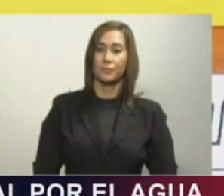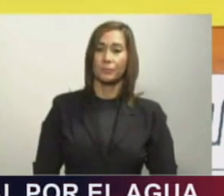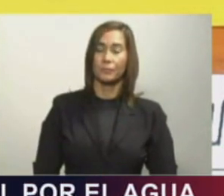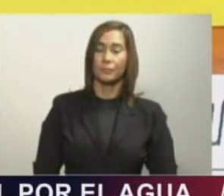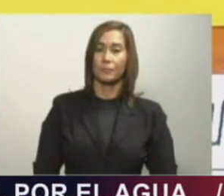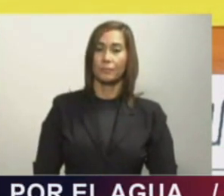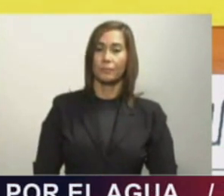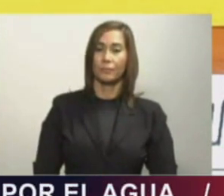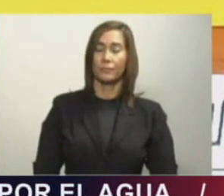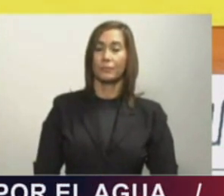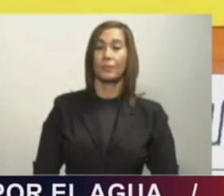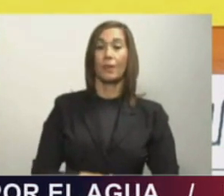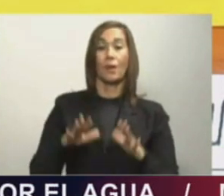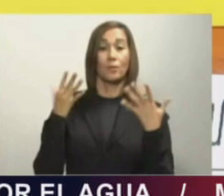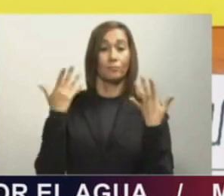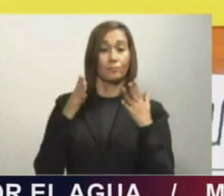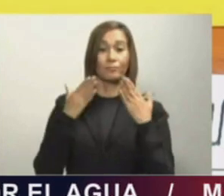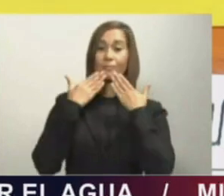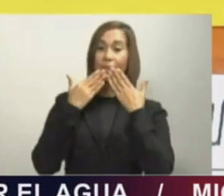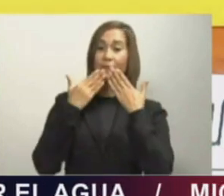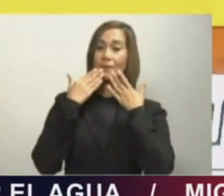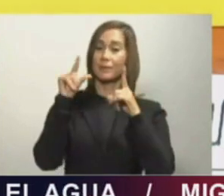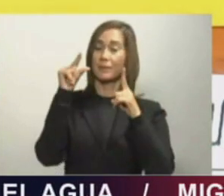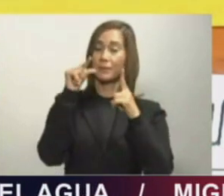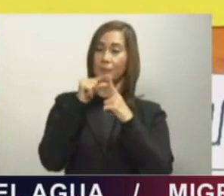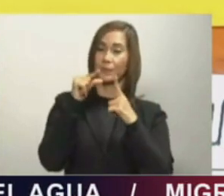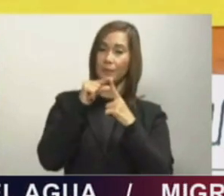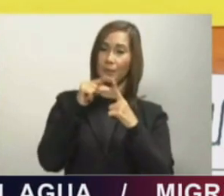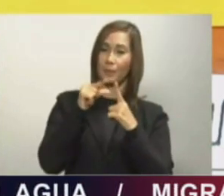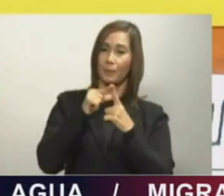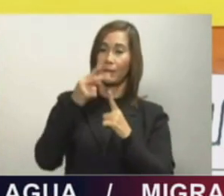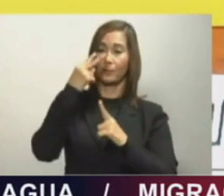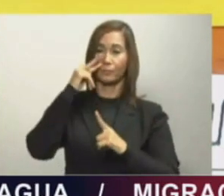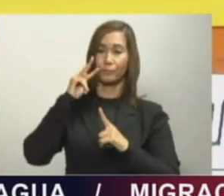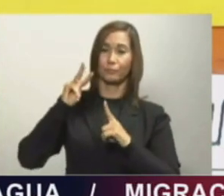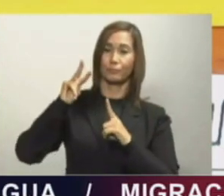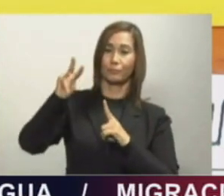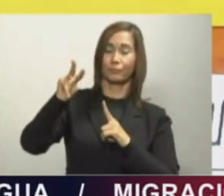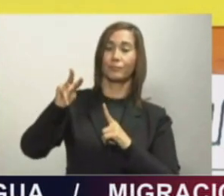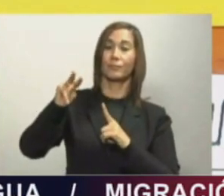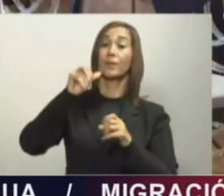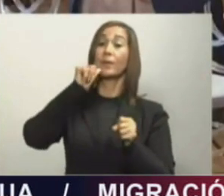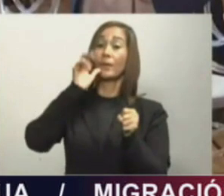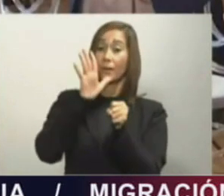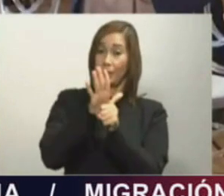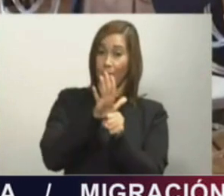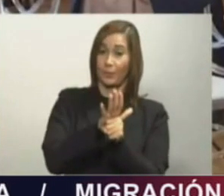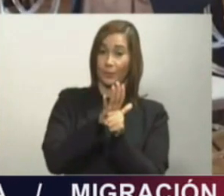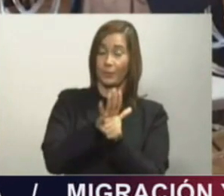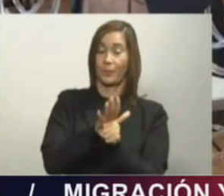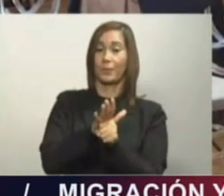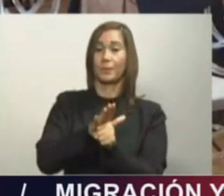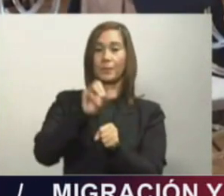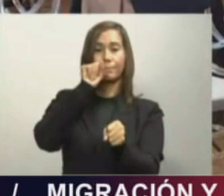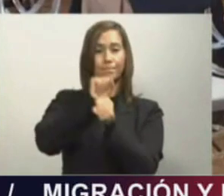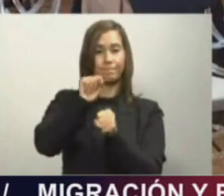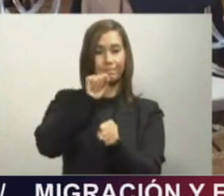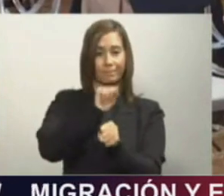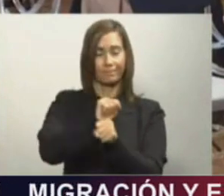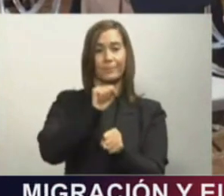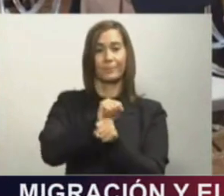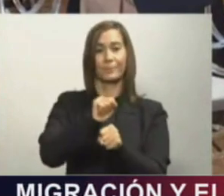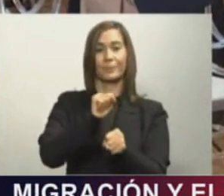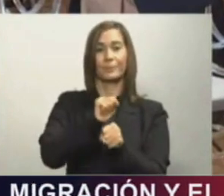Con este aplauso agradecemos las palabras, la visión, el compromiso, el trabajo, la